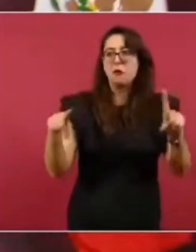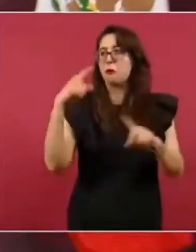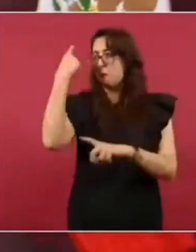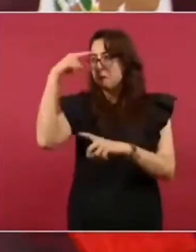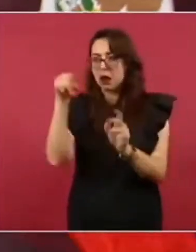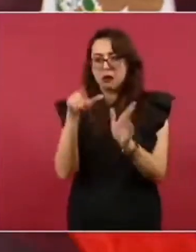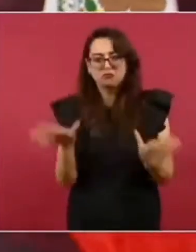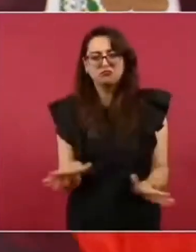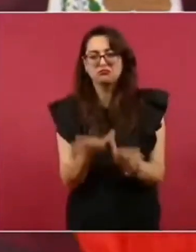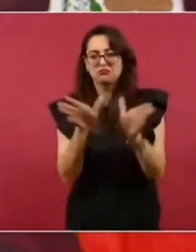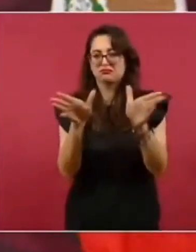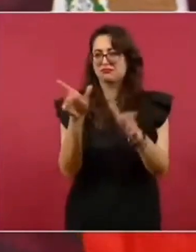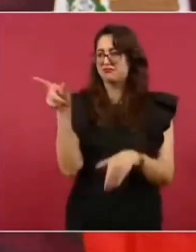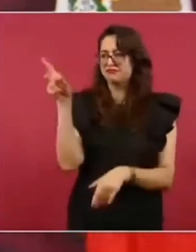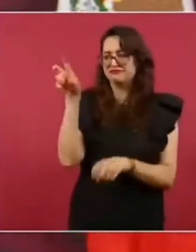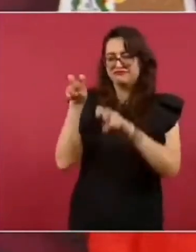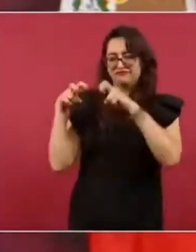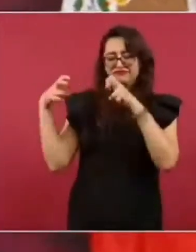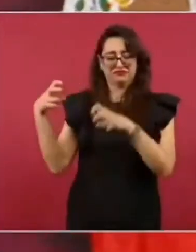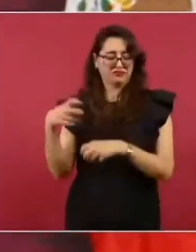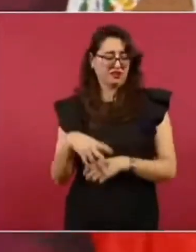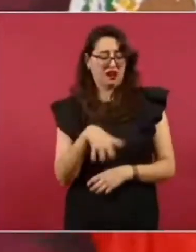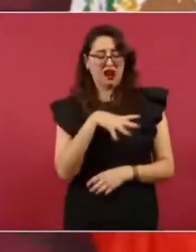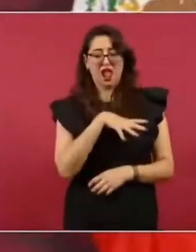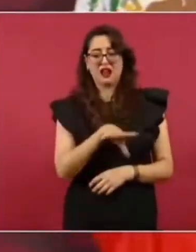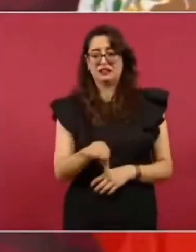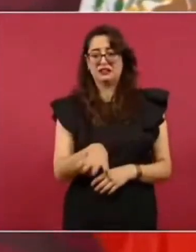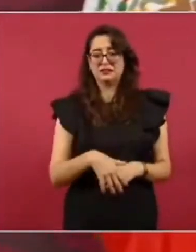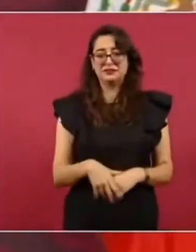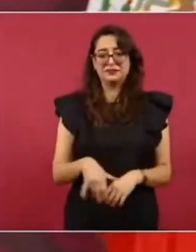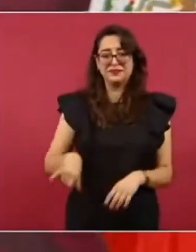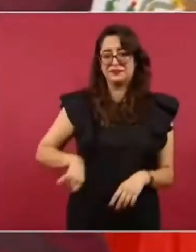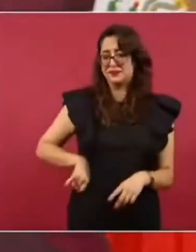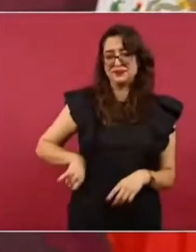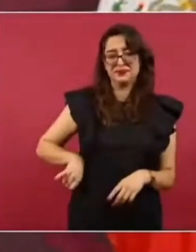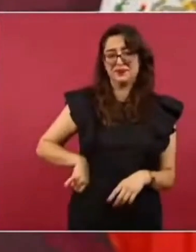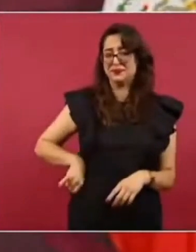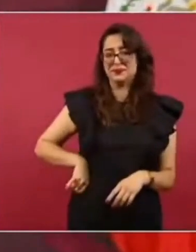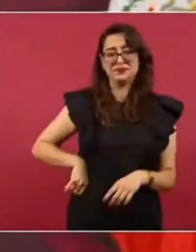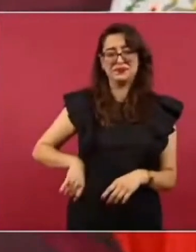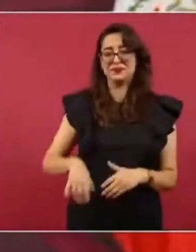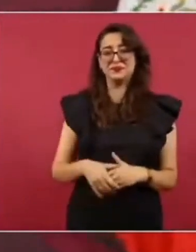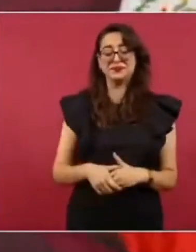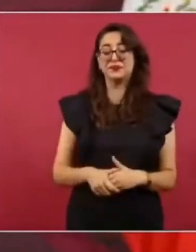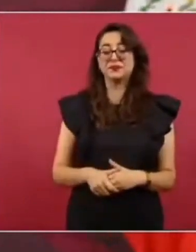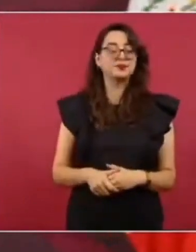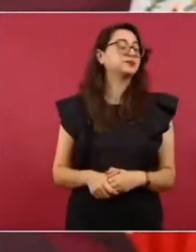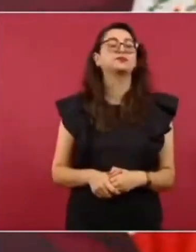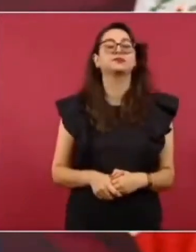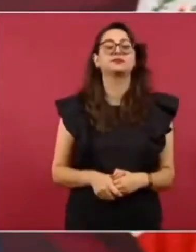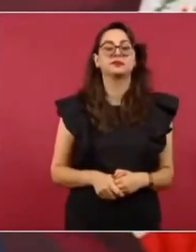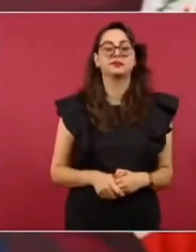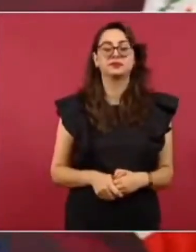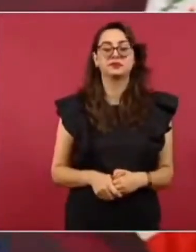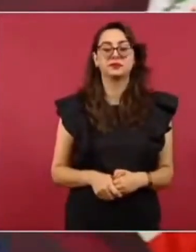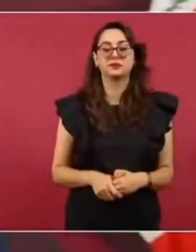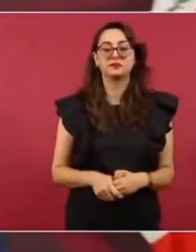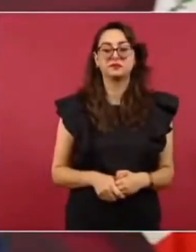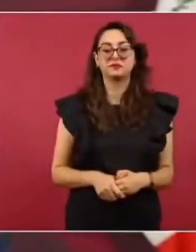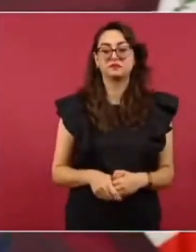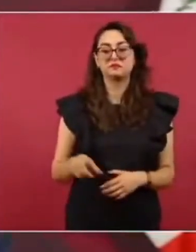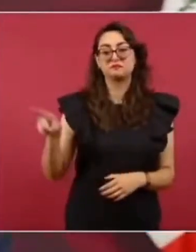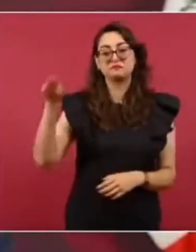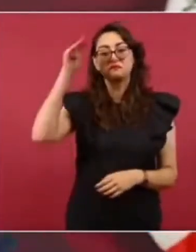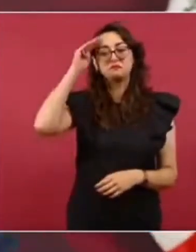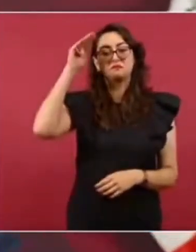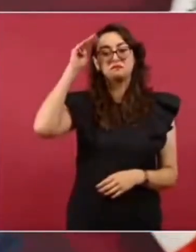Nada, no les importa. Es como vivir en otro